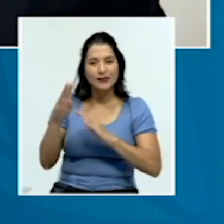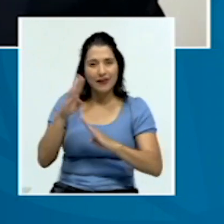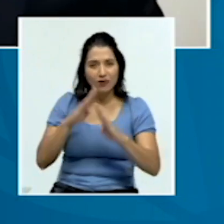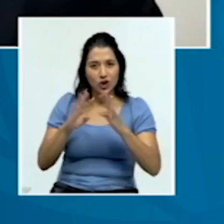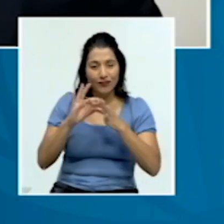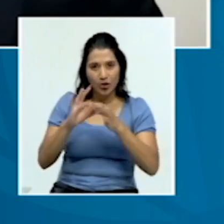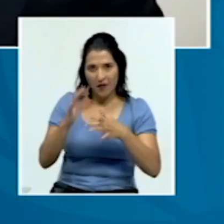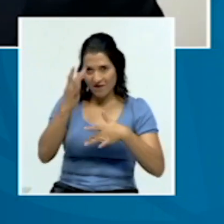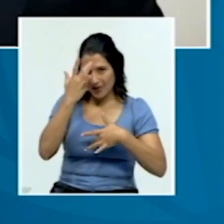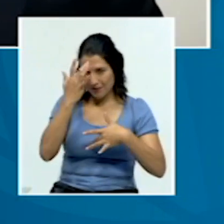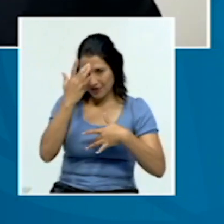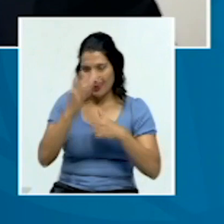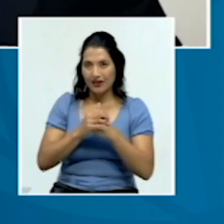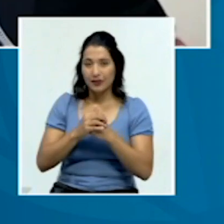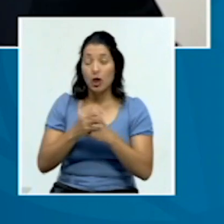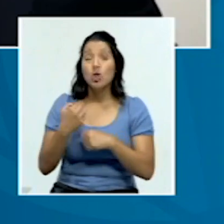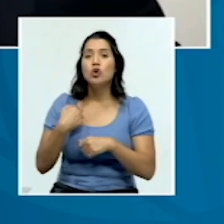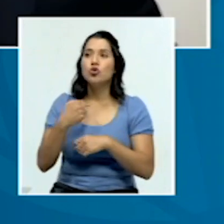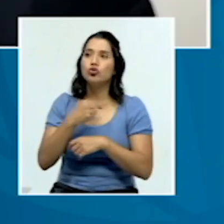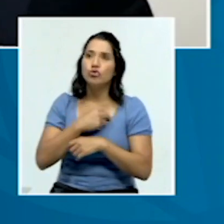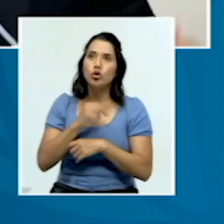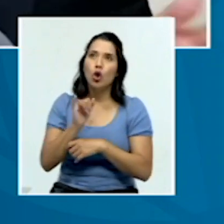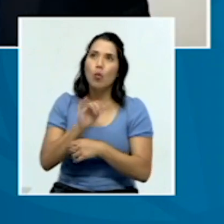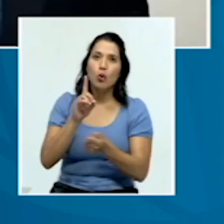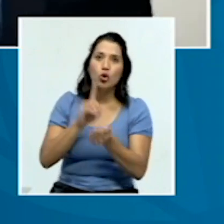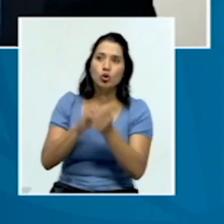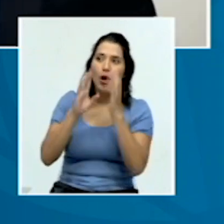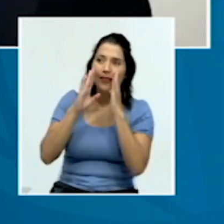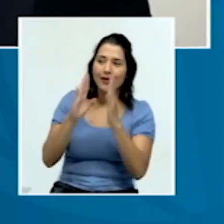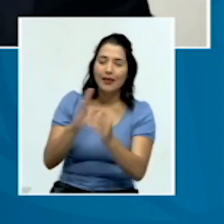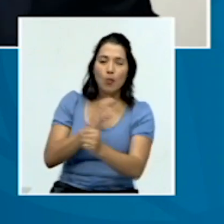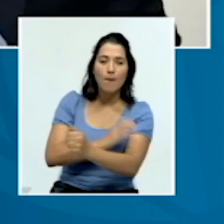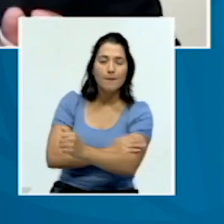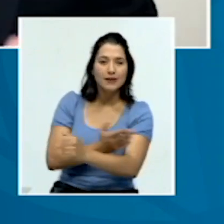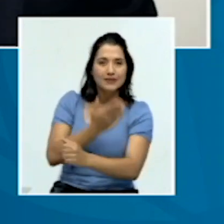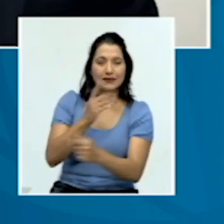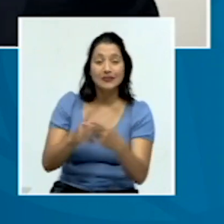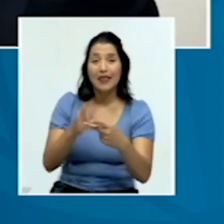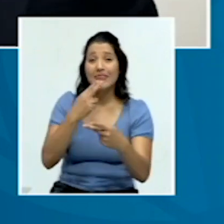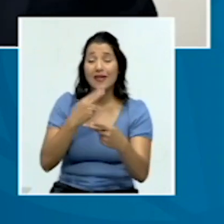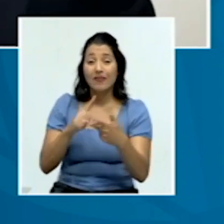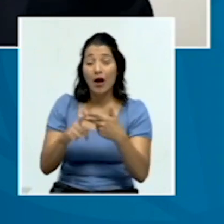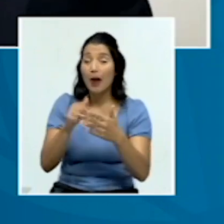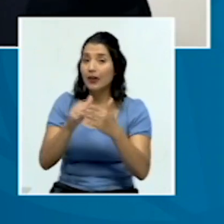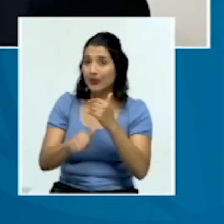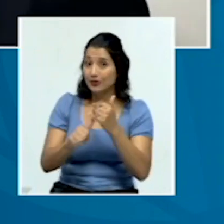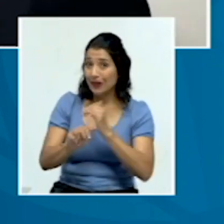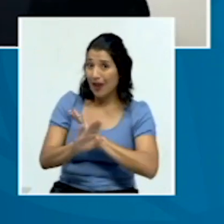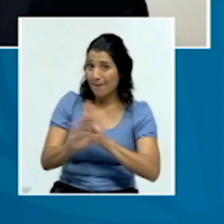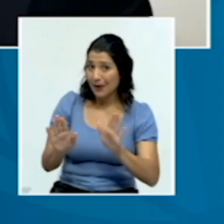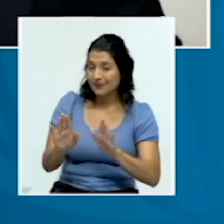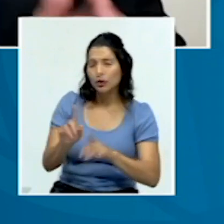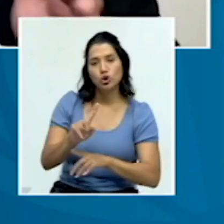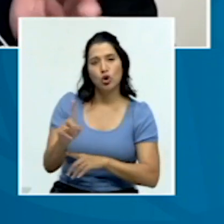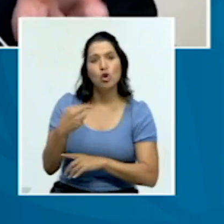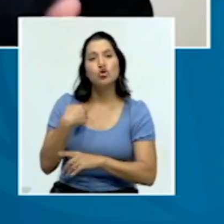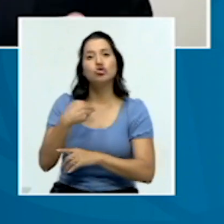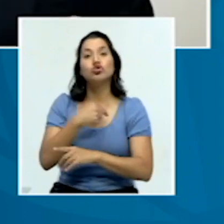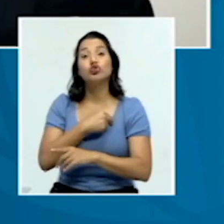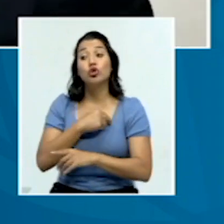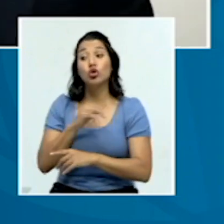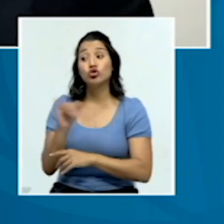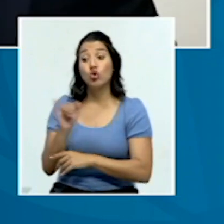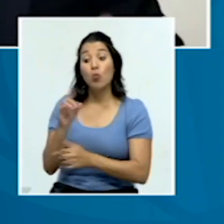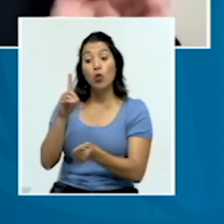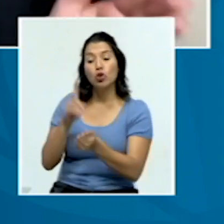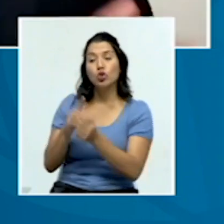tratamos como médicos una hipertensión, una diabetes, una diarrea. Nosotros tratamos como médicos a una persona